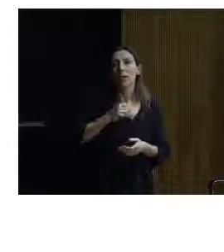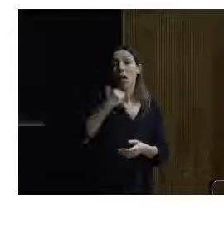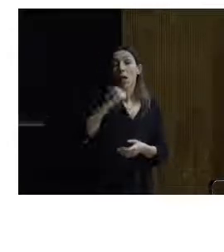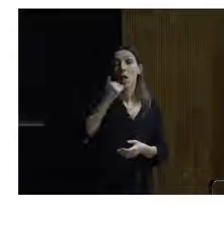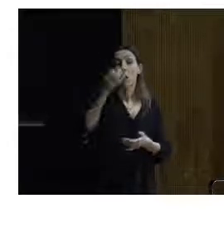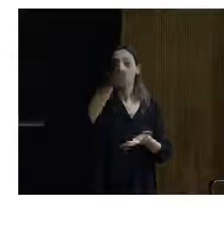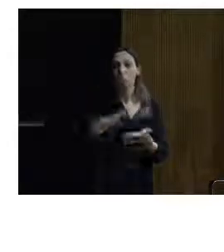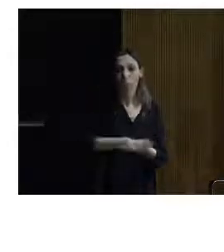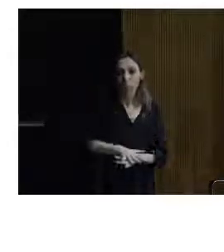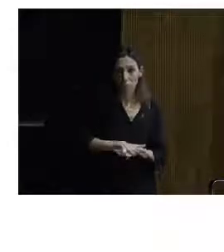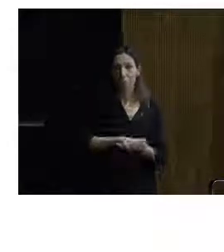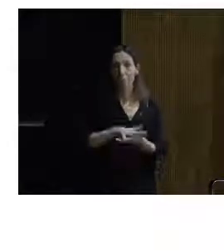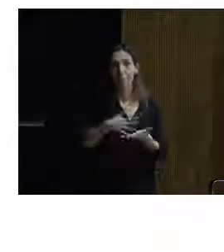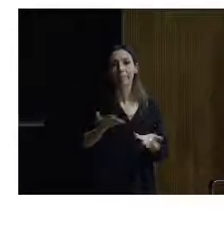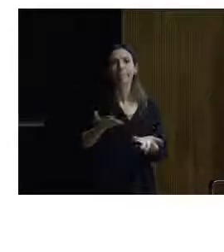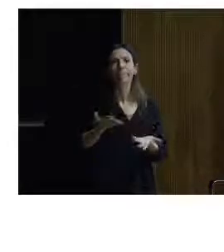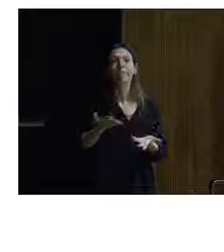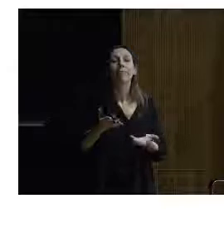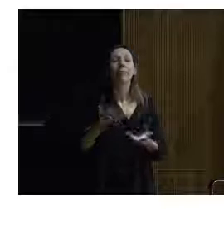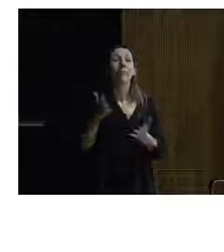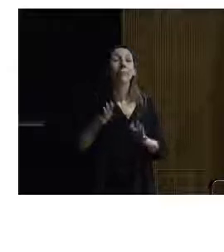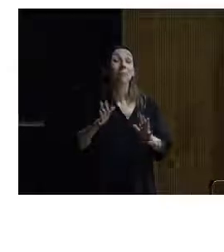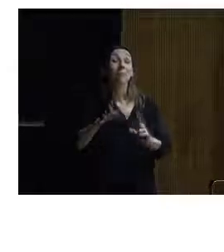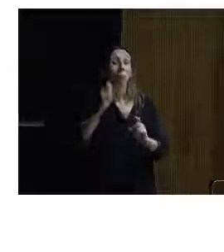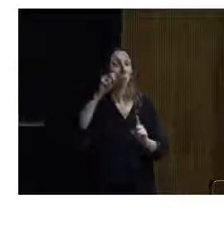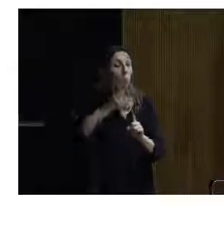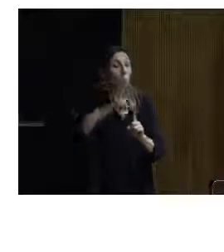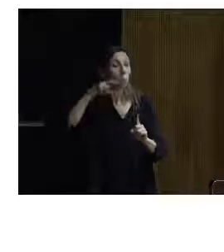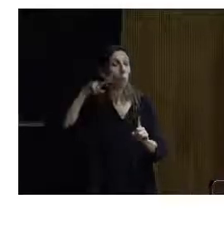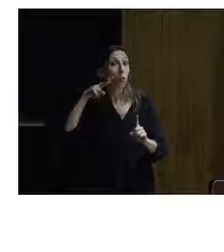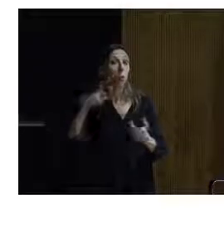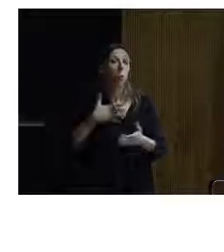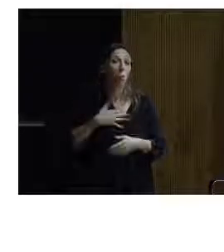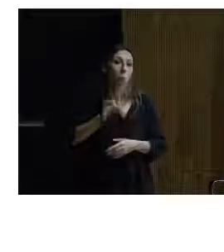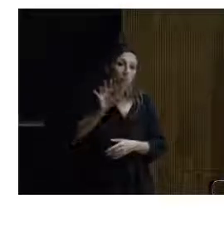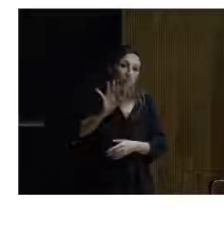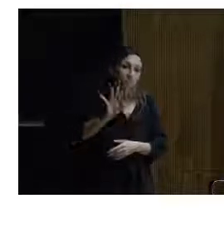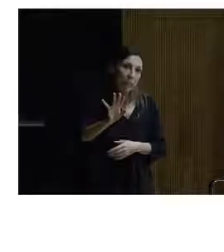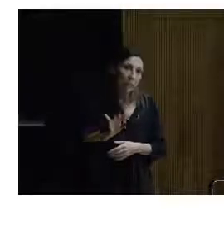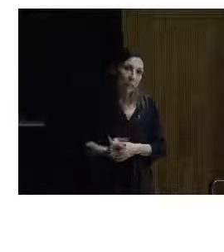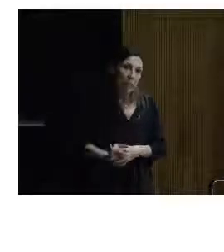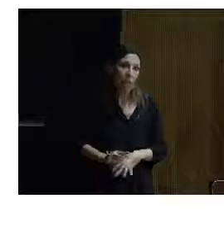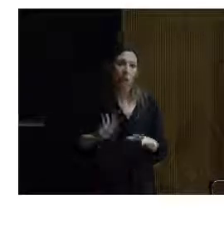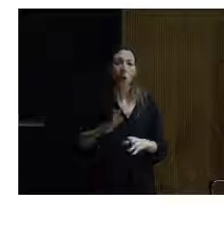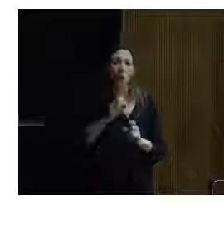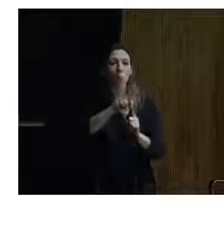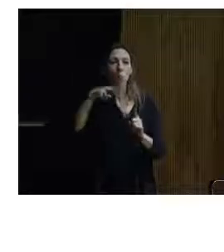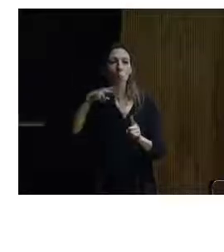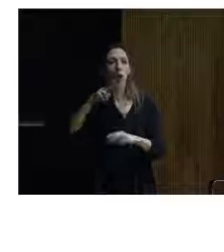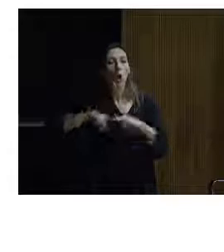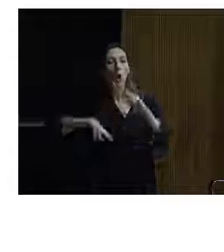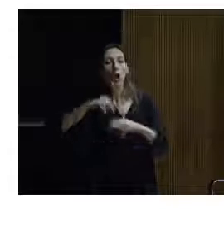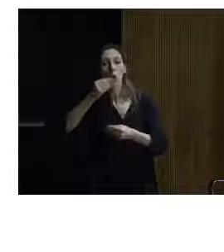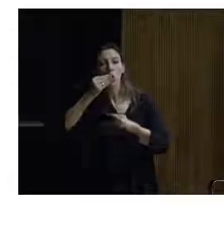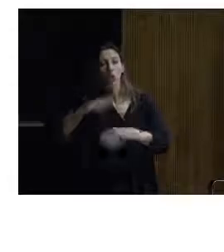verlo. Y desde el punto de vista de la tecnología del hormigón armado, es posible que sí. Desde el punto de vista de la construcción histórica, normalmente